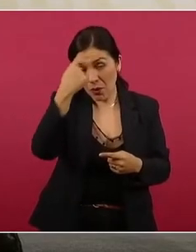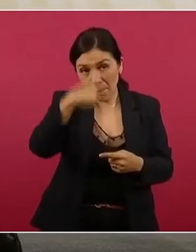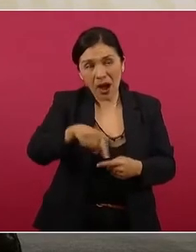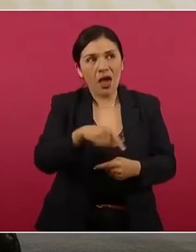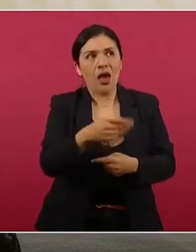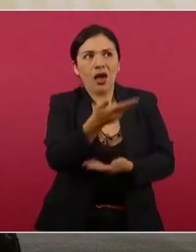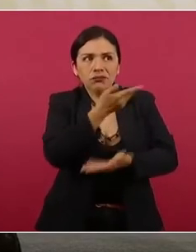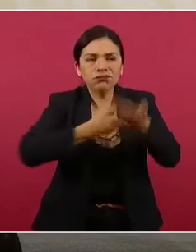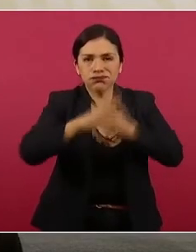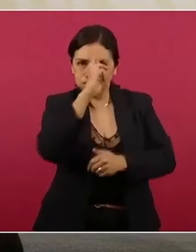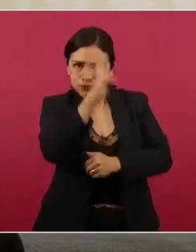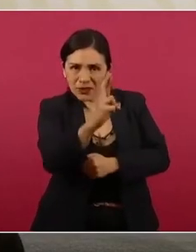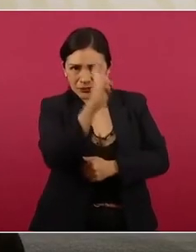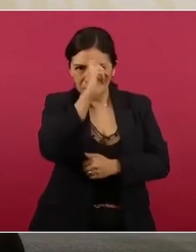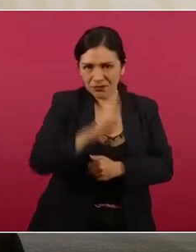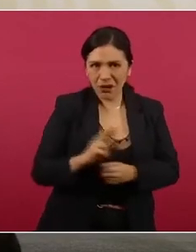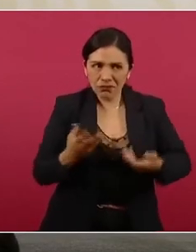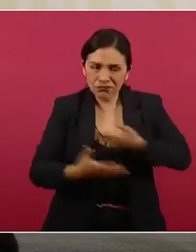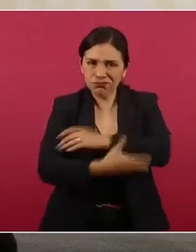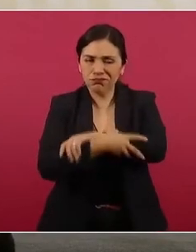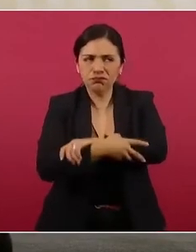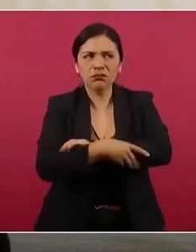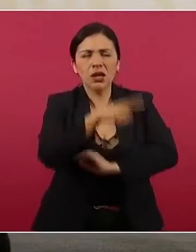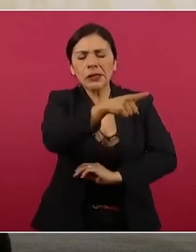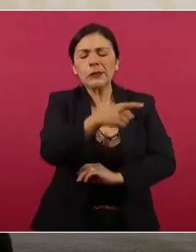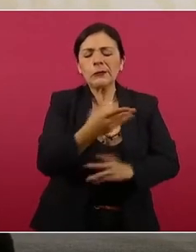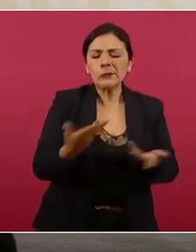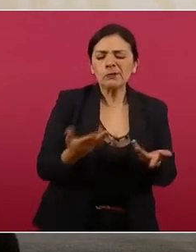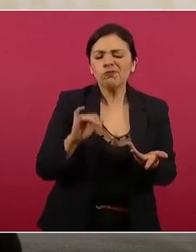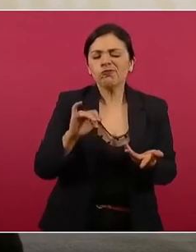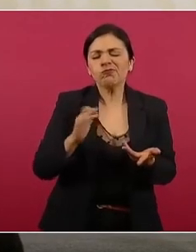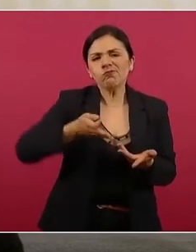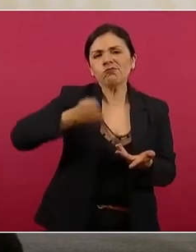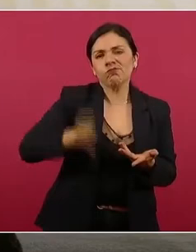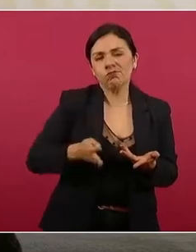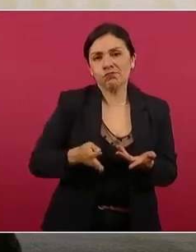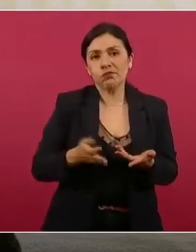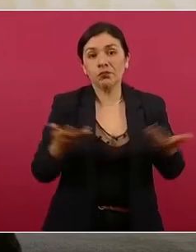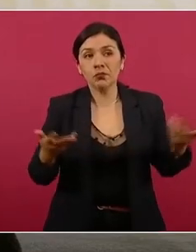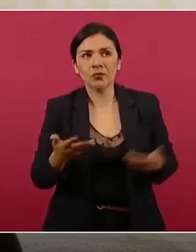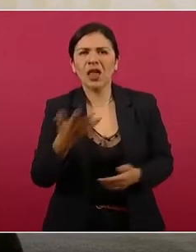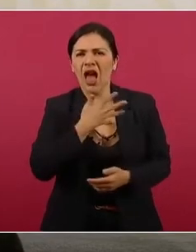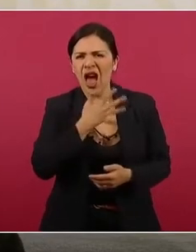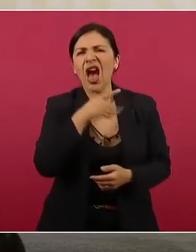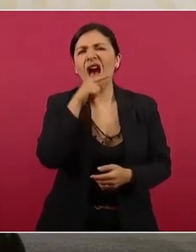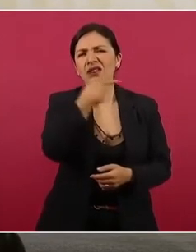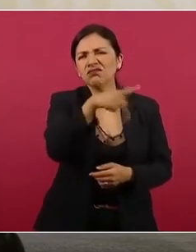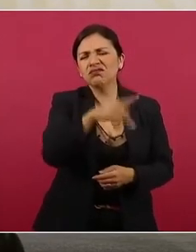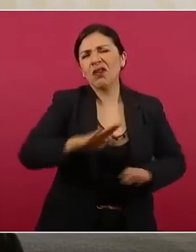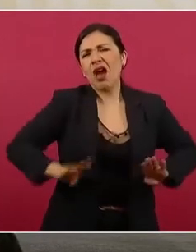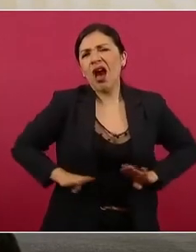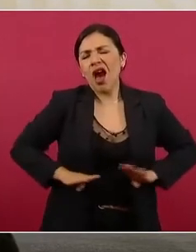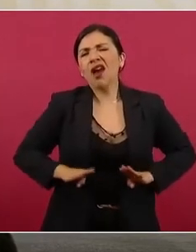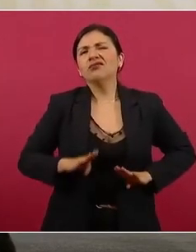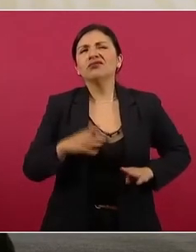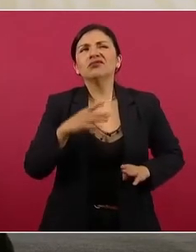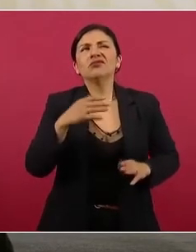soberanías. Y él aceptó. Y aún cuando tenían diferencias con Canadá